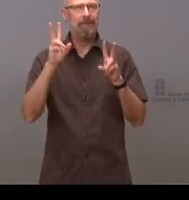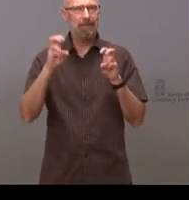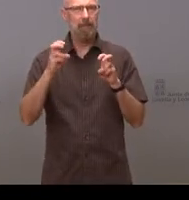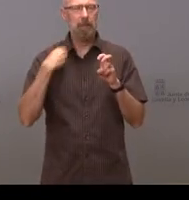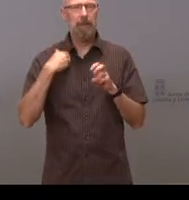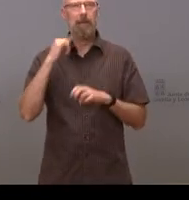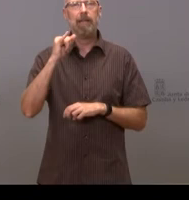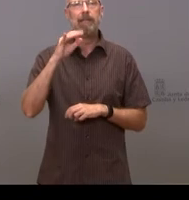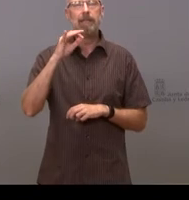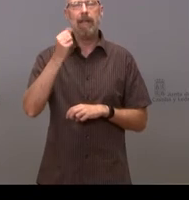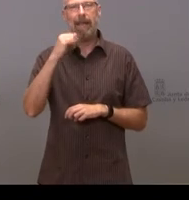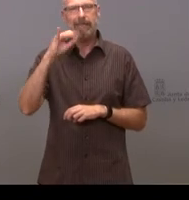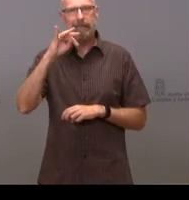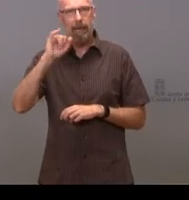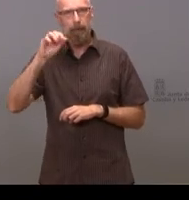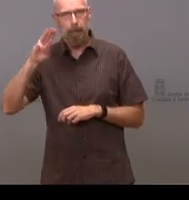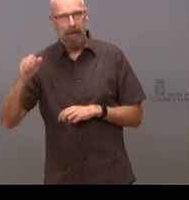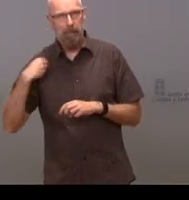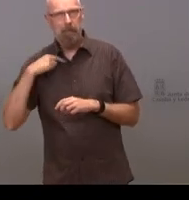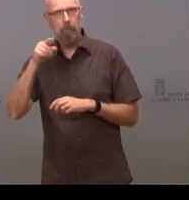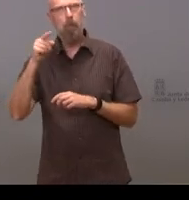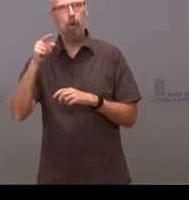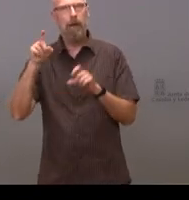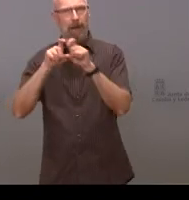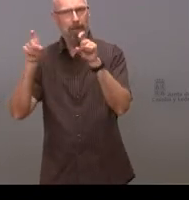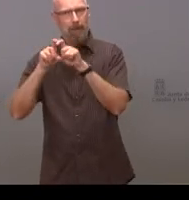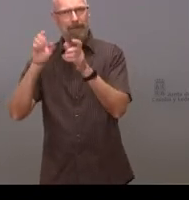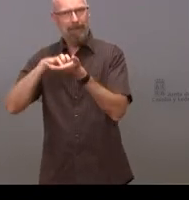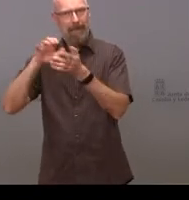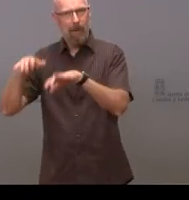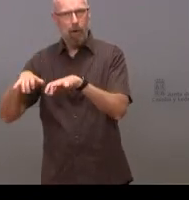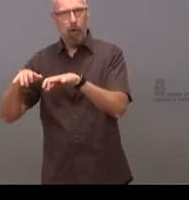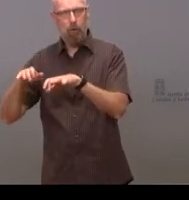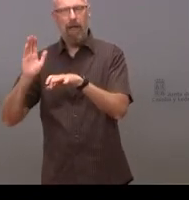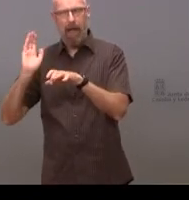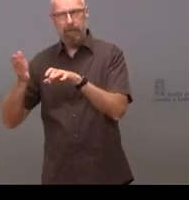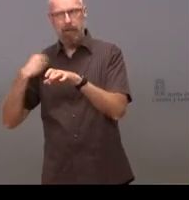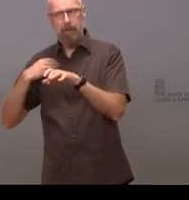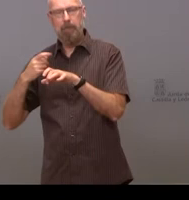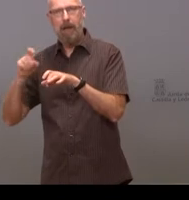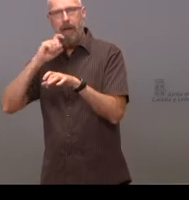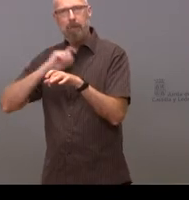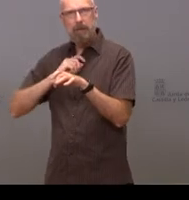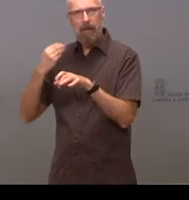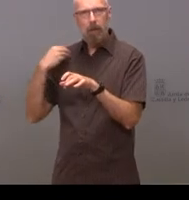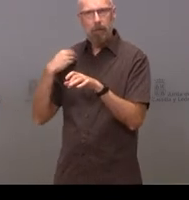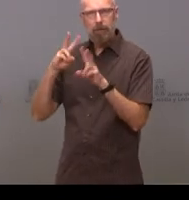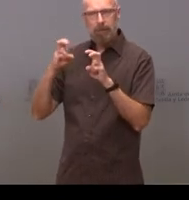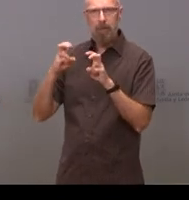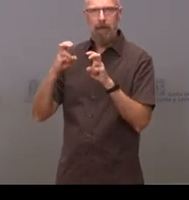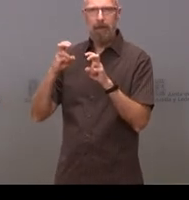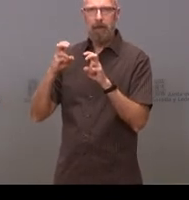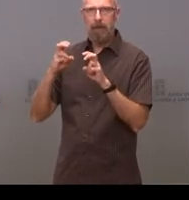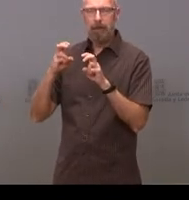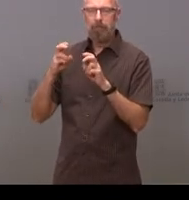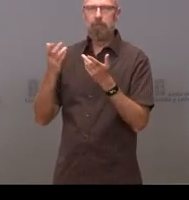ITP y si ha sido la empresa de Castilla y León que se puede ver afectada la que les ha trasladado esta situación o No